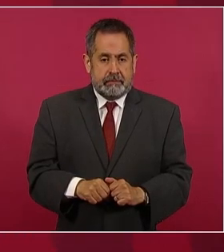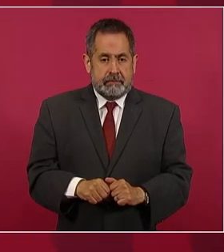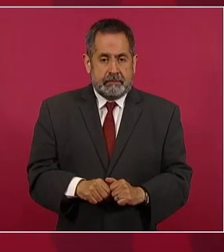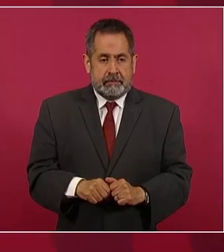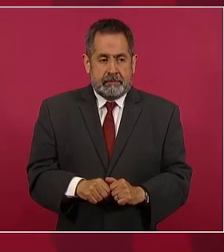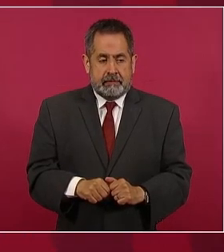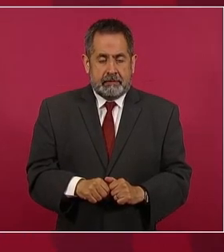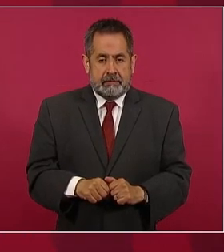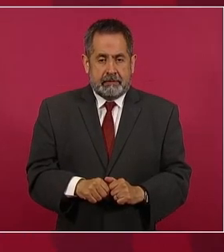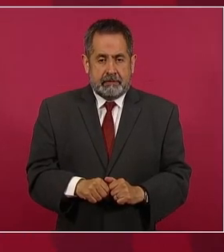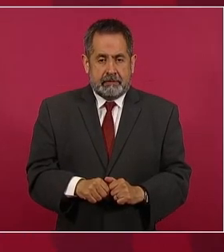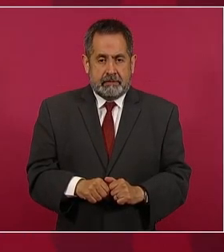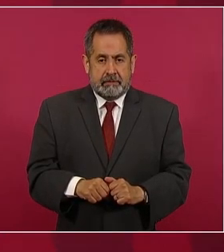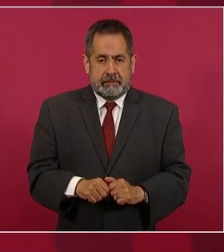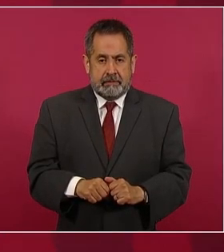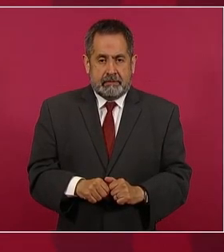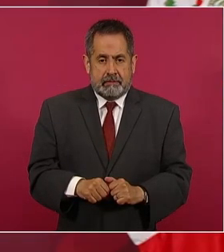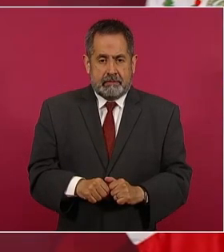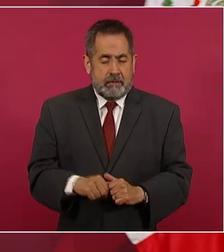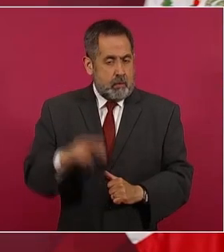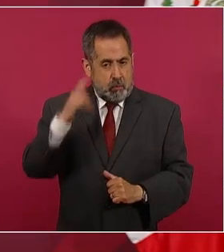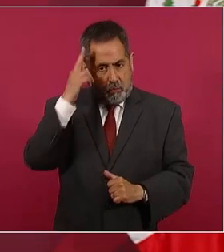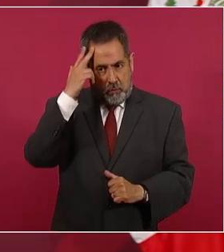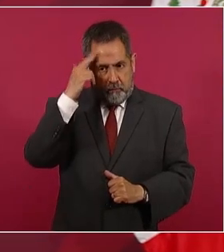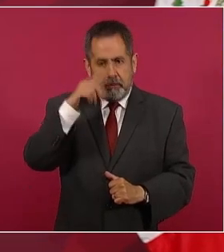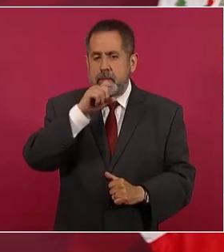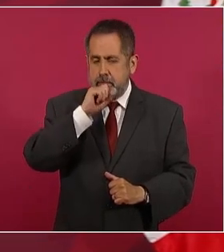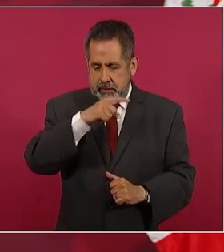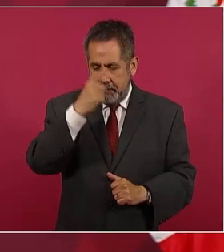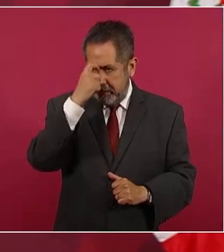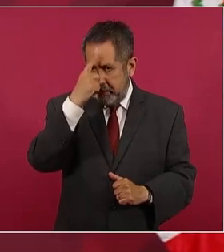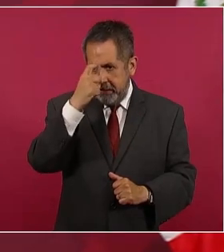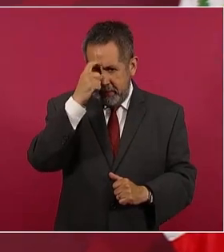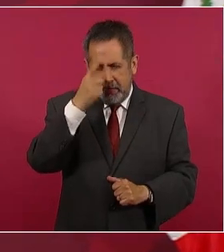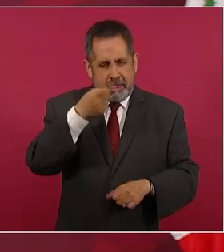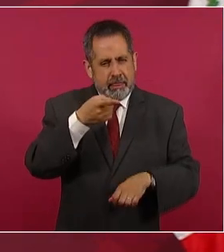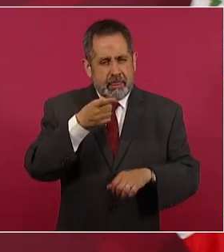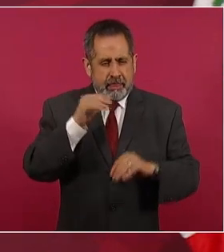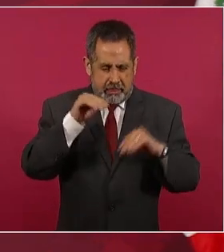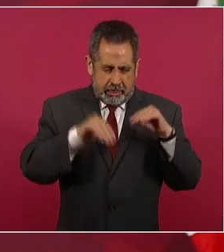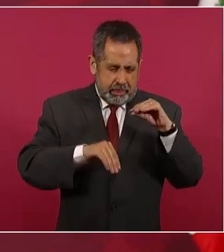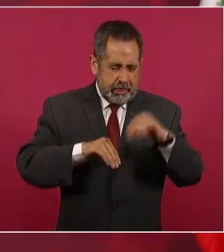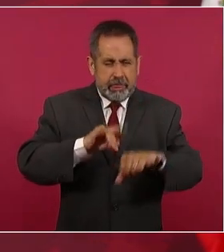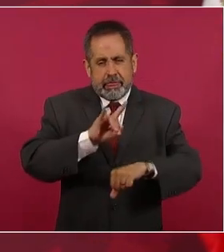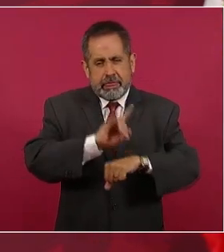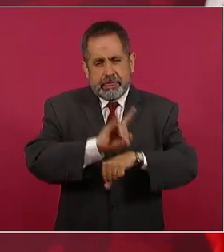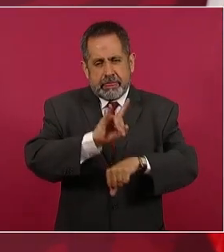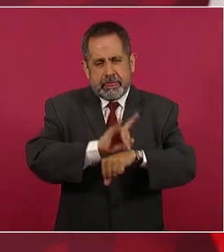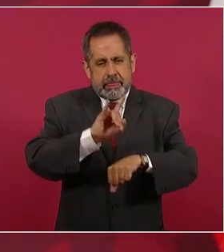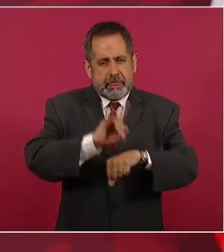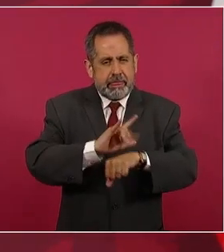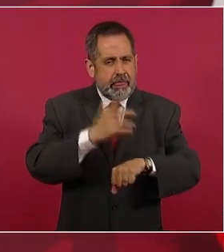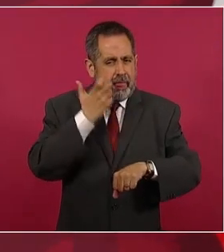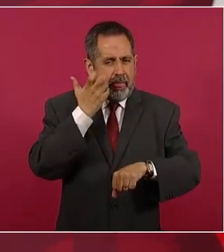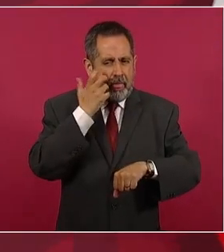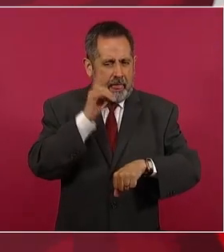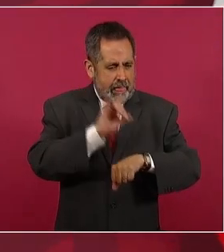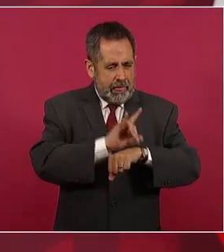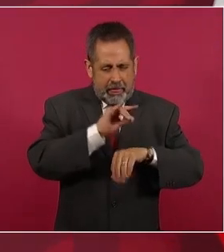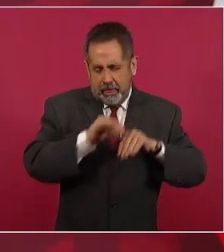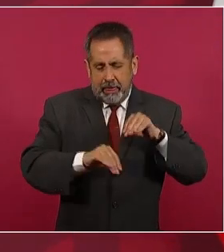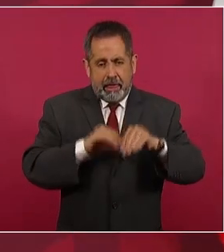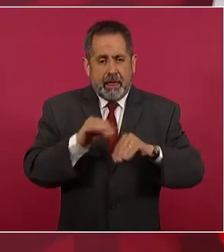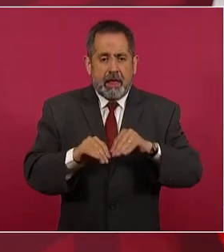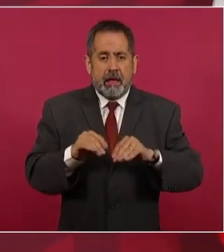Él creó toda la simulación que se aplicaba